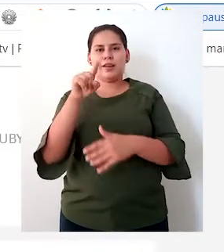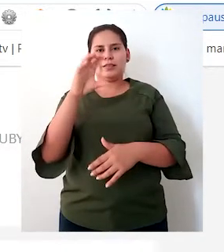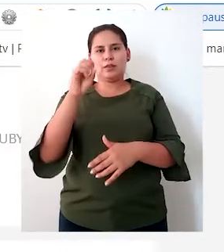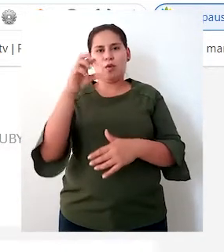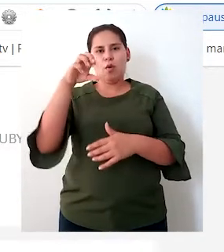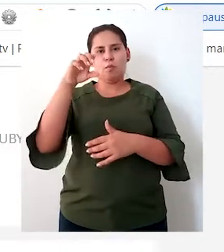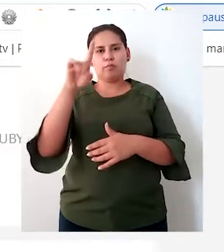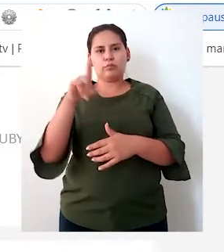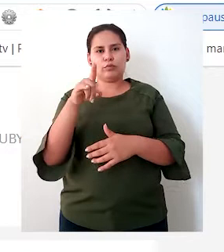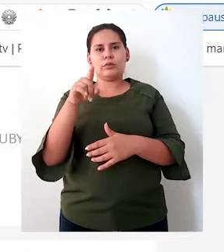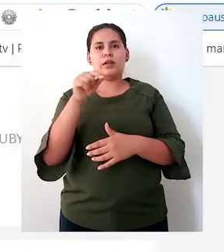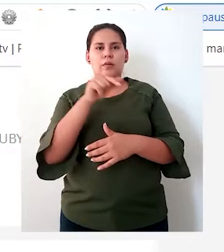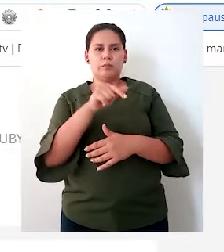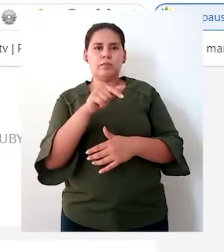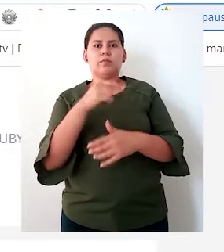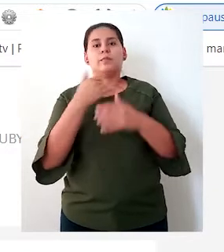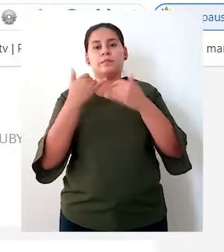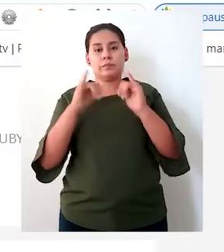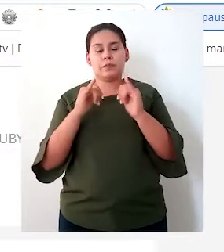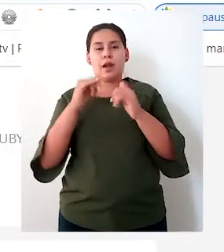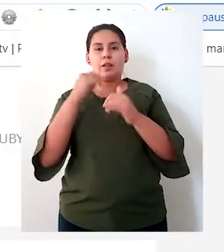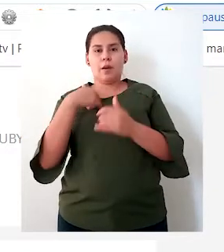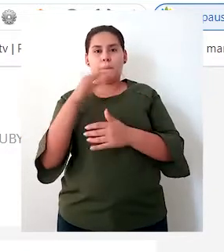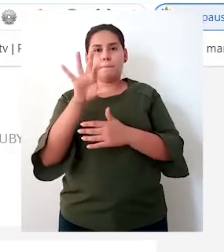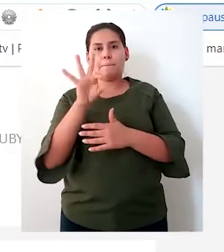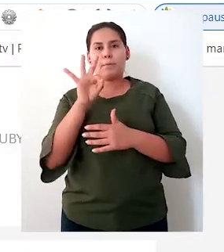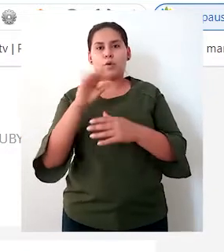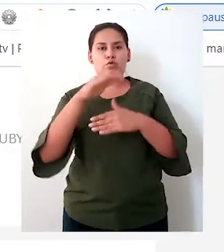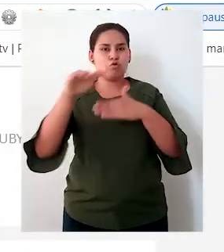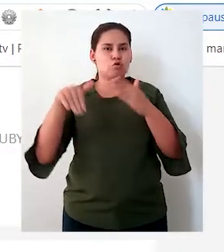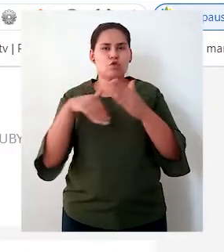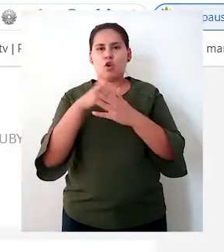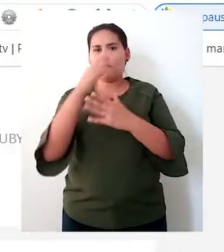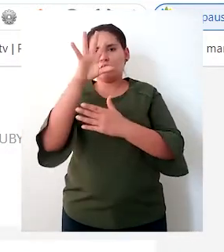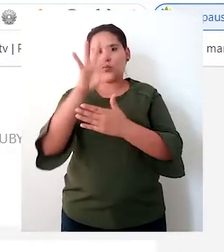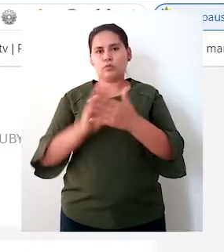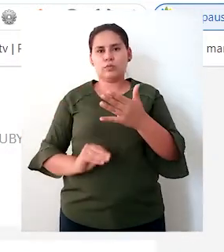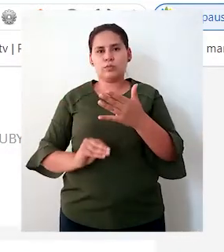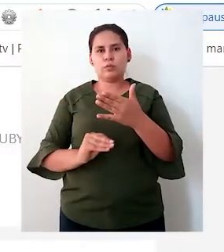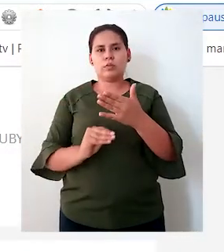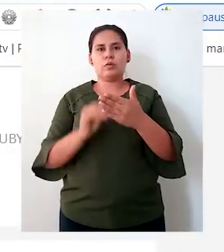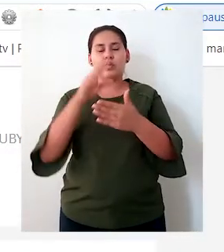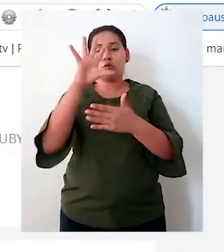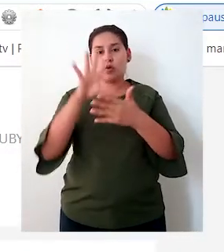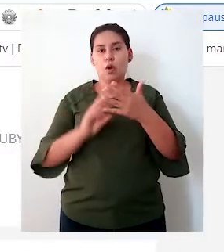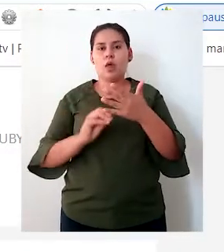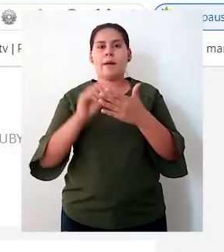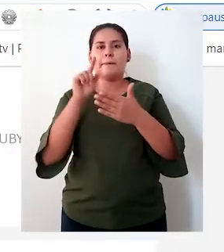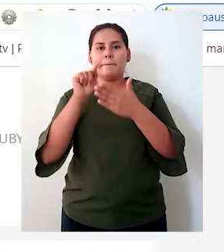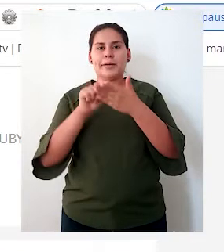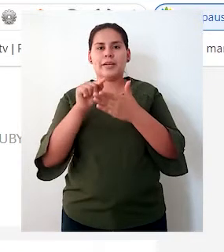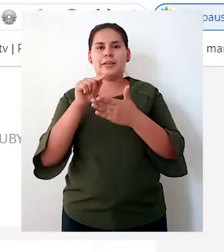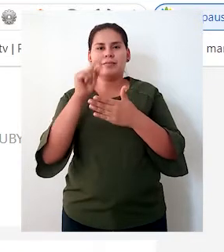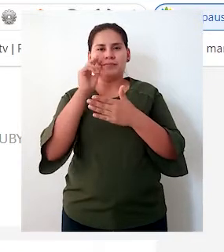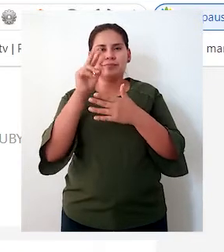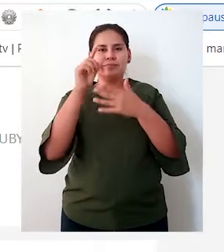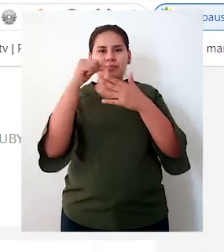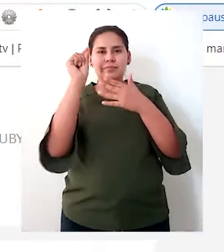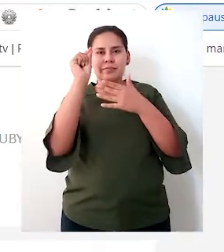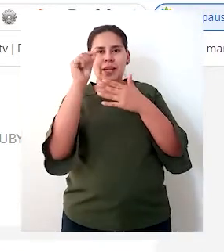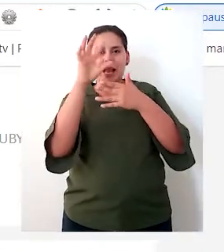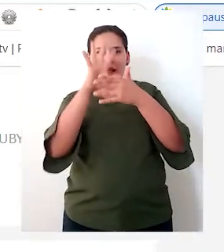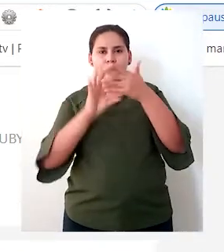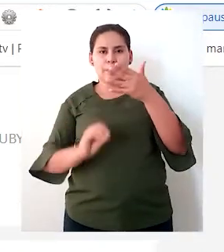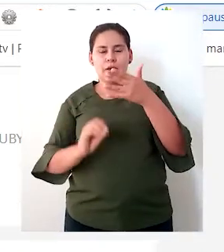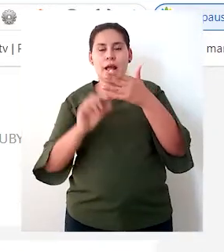Para ello, lo que vamos a hacer es seleccionarlos todos. Los seleccionamos haciendo clic en este check o en